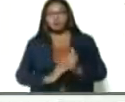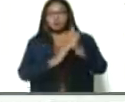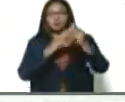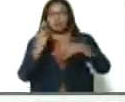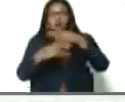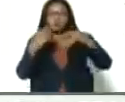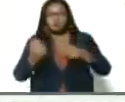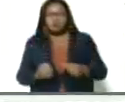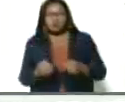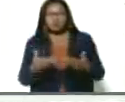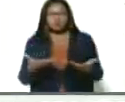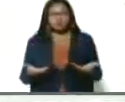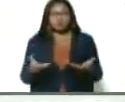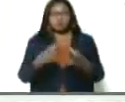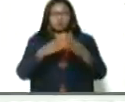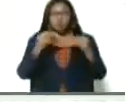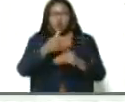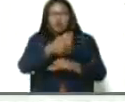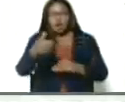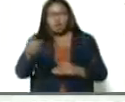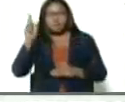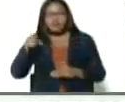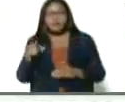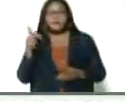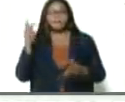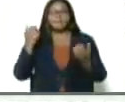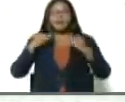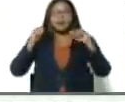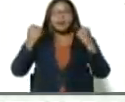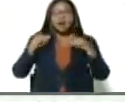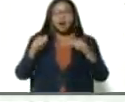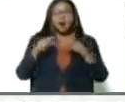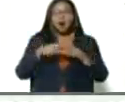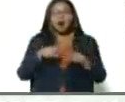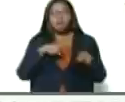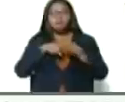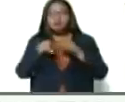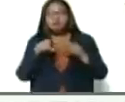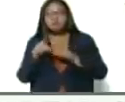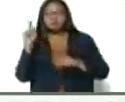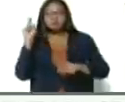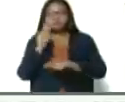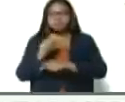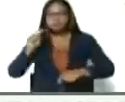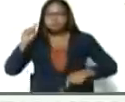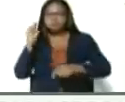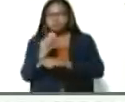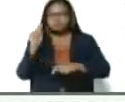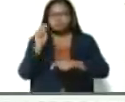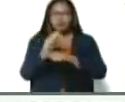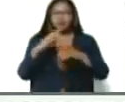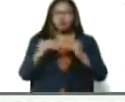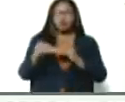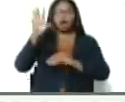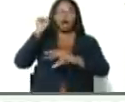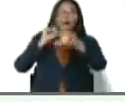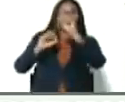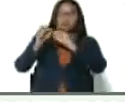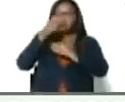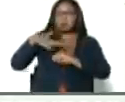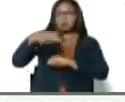revolucionarios, todos tenemos que estar preparados para la crítica, para la interpelación del pueblo,